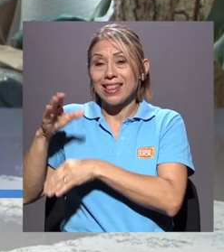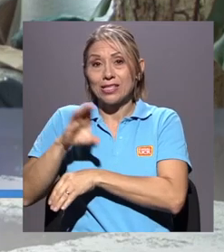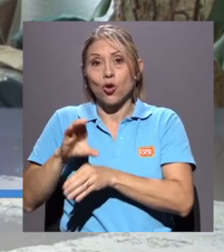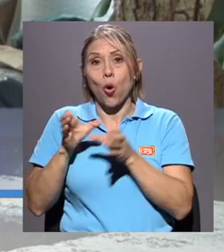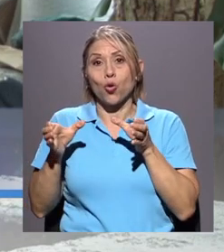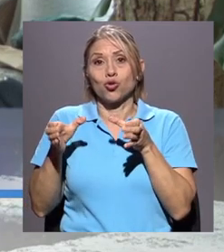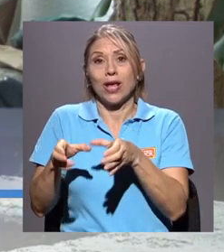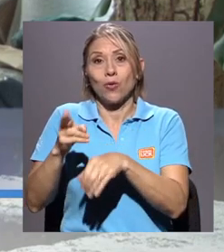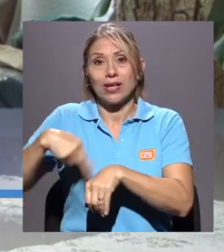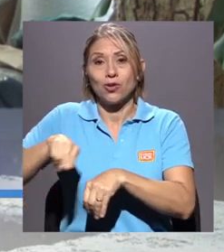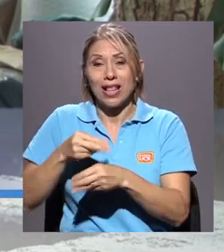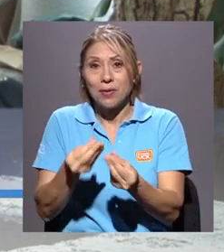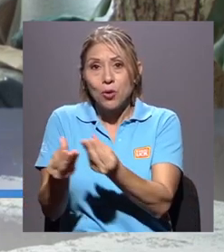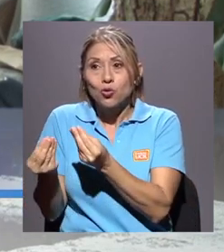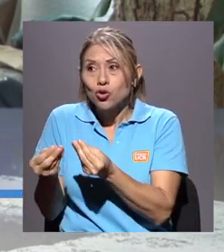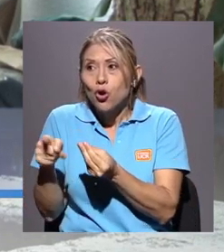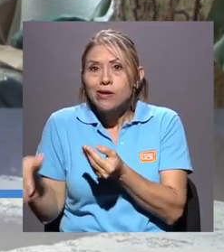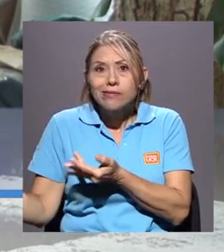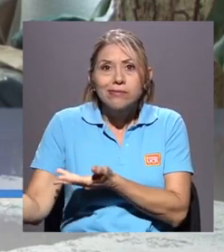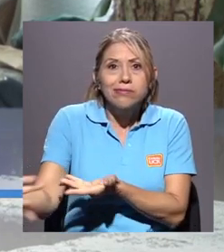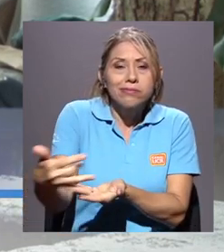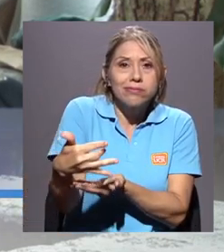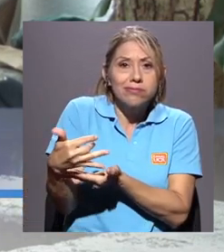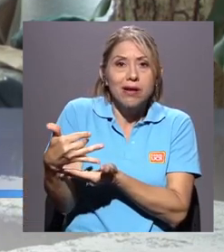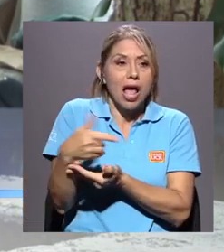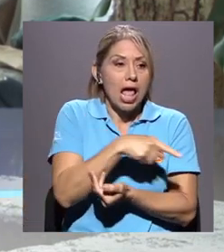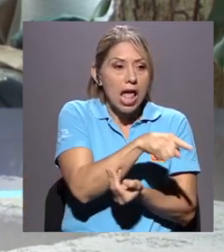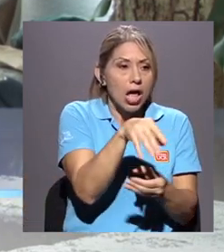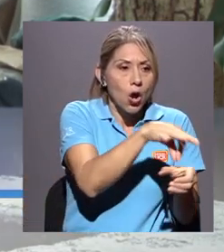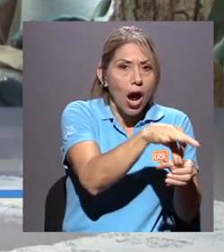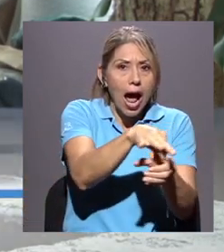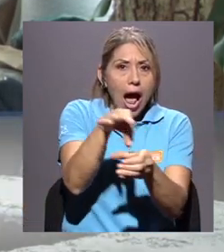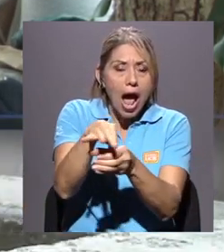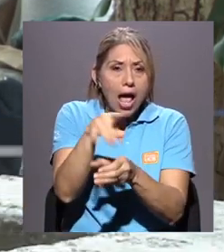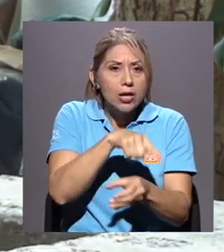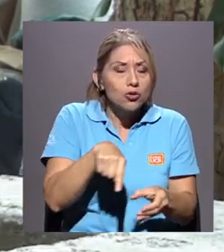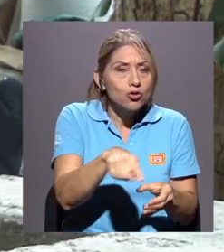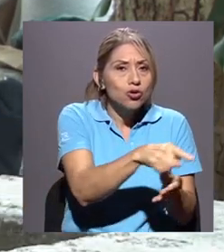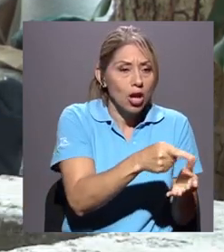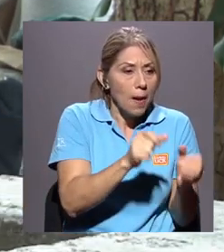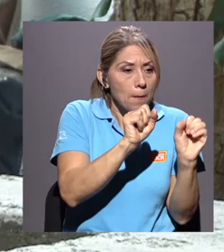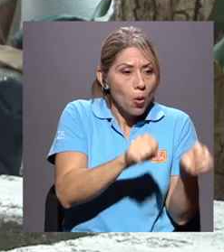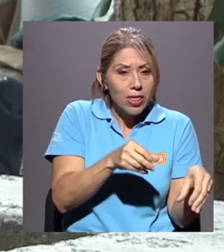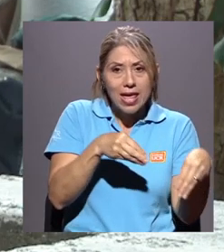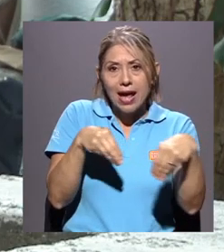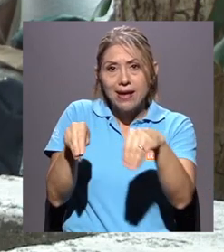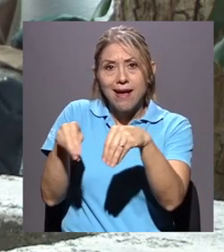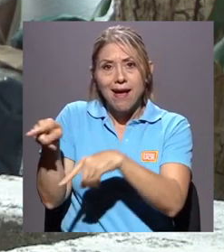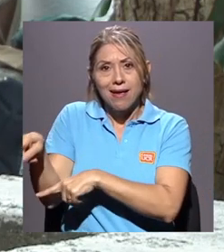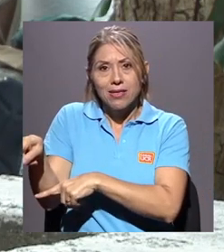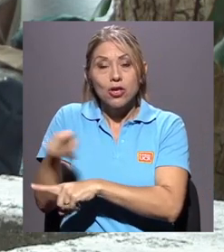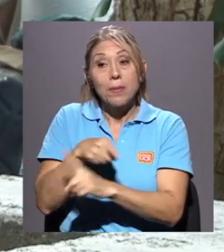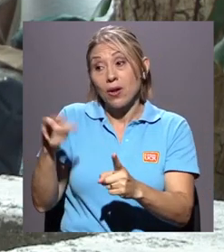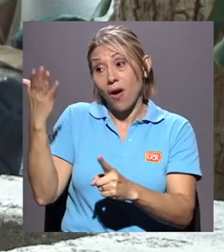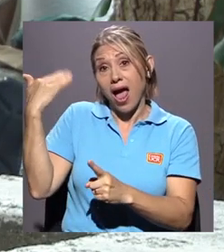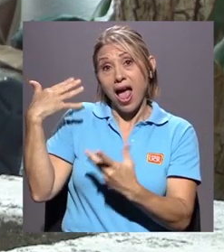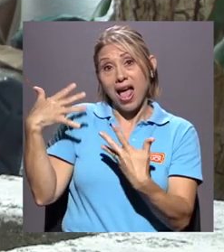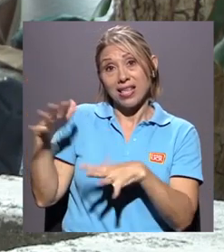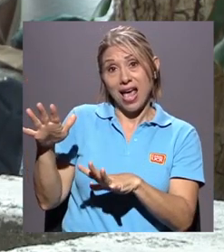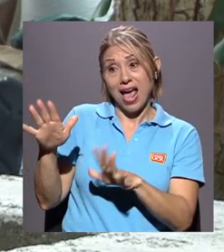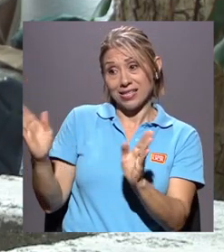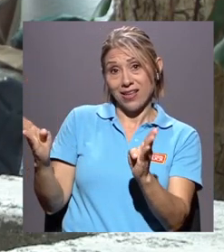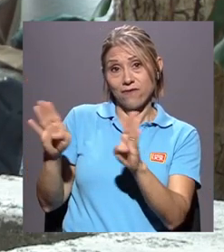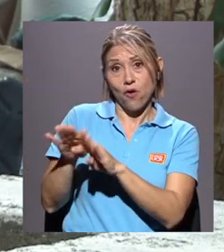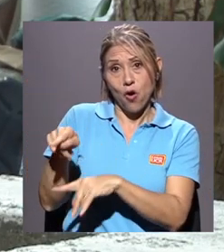entonces todos los campesinos sembraban y podían comercializar su cosecha. Pero cuando el Consejo Nacional de Producción